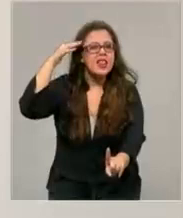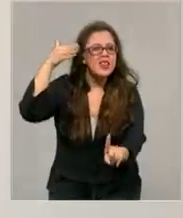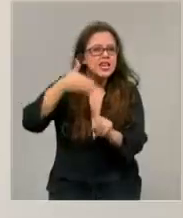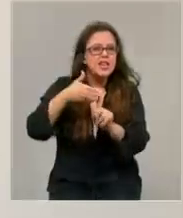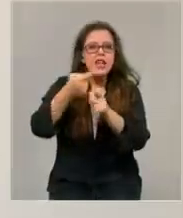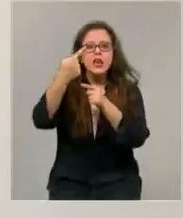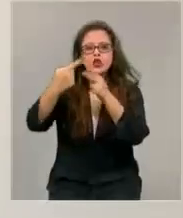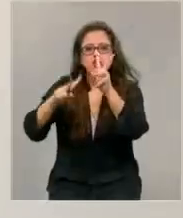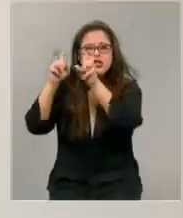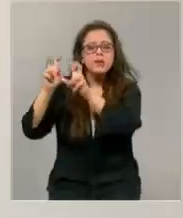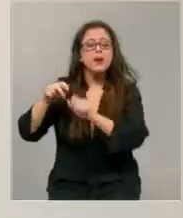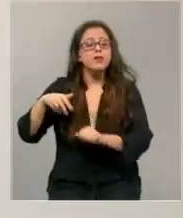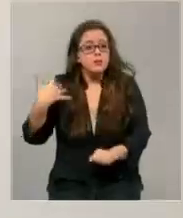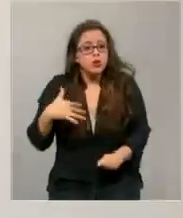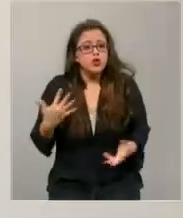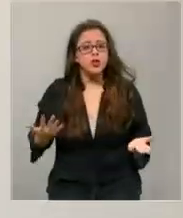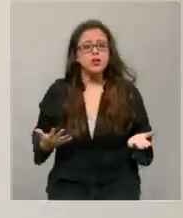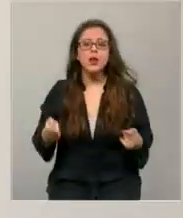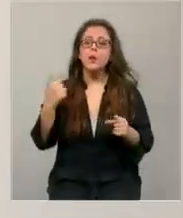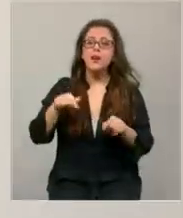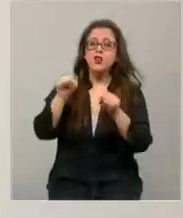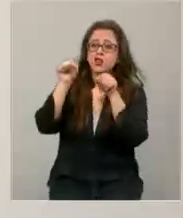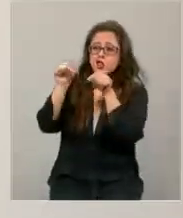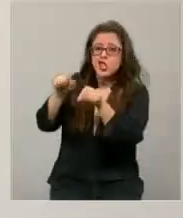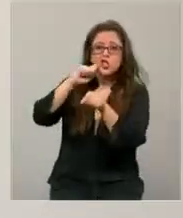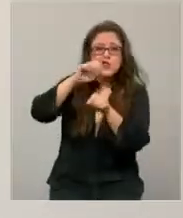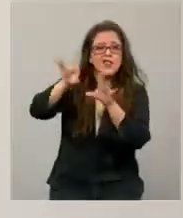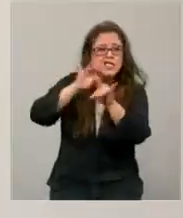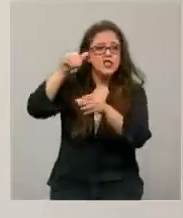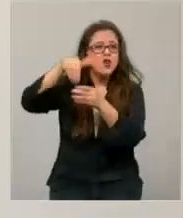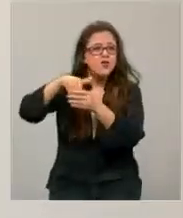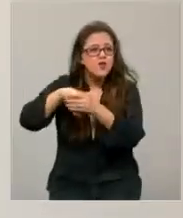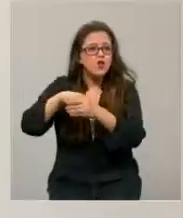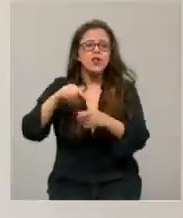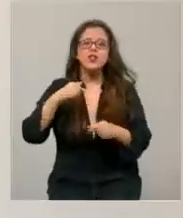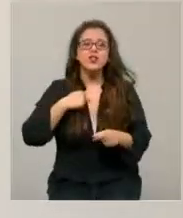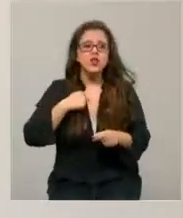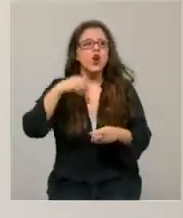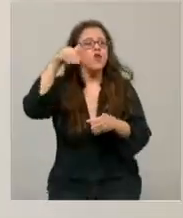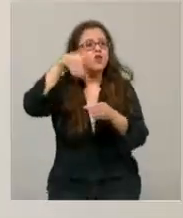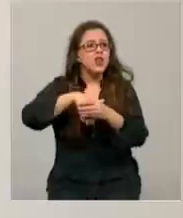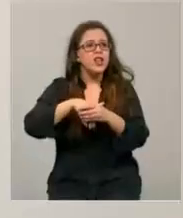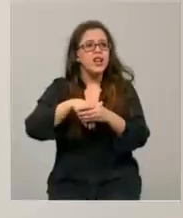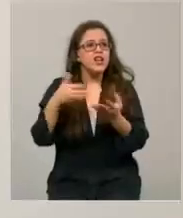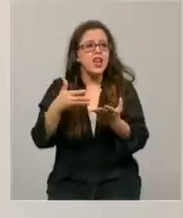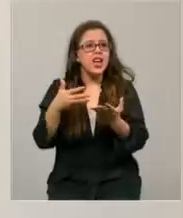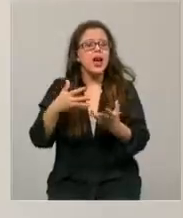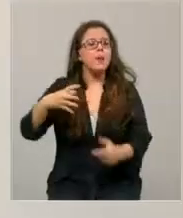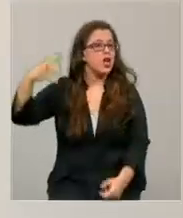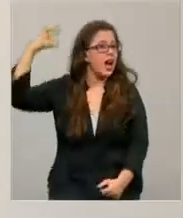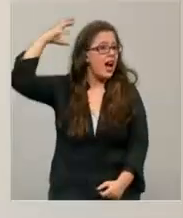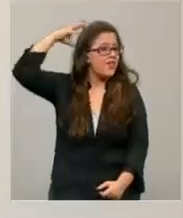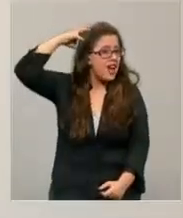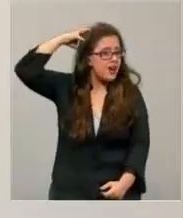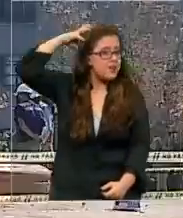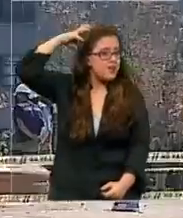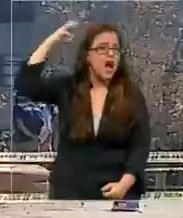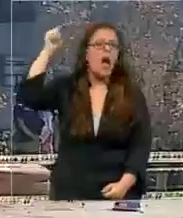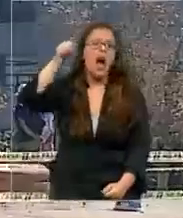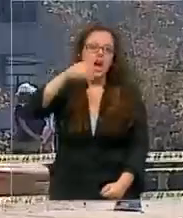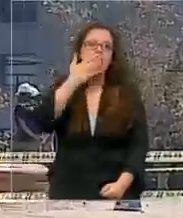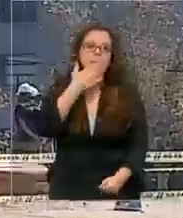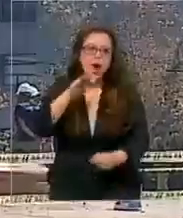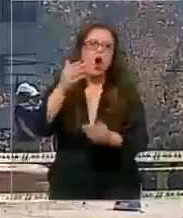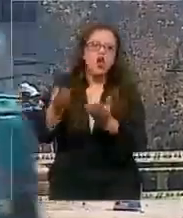causas sociales más significativas. Pero si esto se va a plebiscitar, yo personalmente votaría porque Gabriela Mistral estuviera en ese lugar.